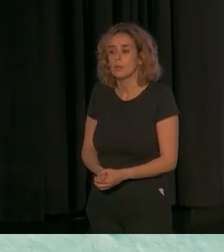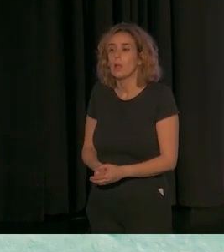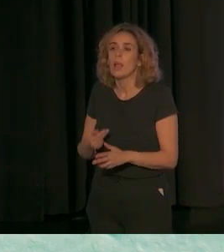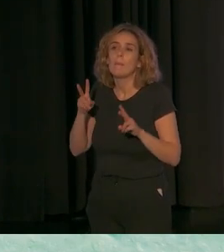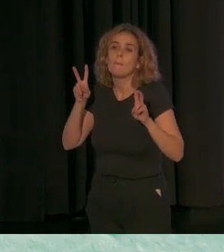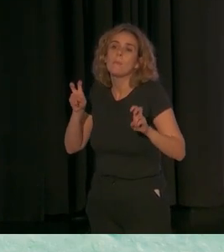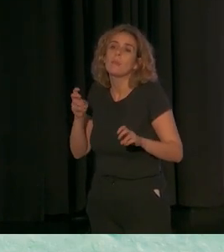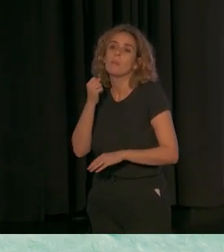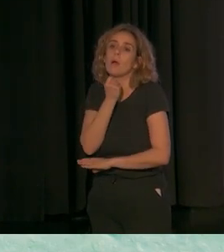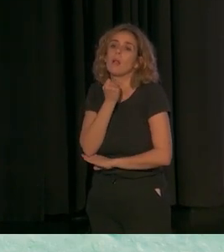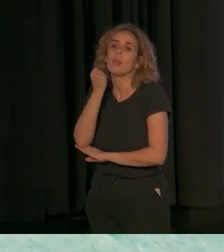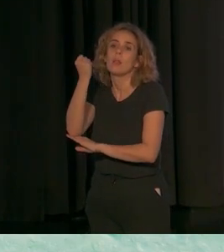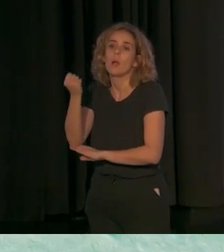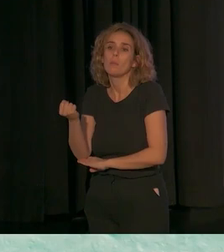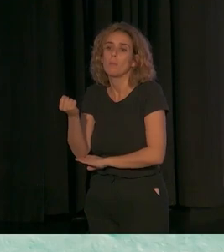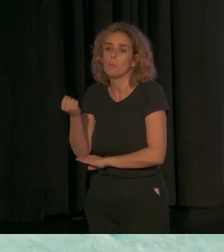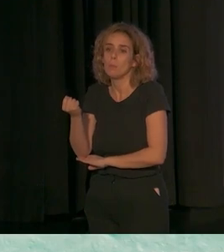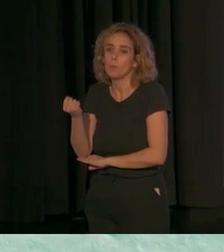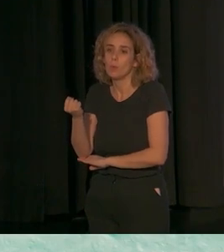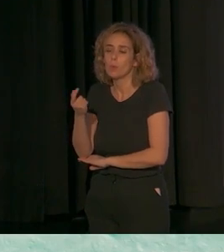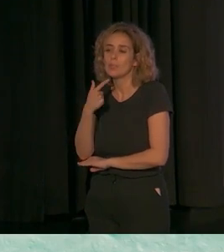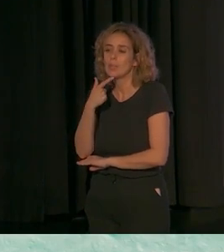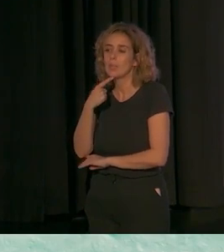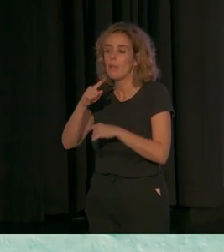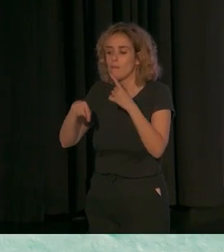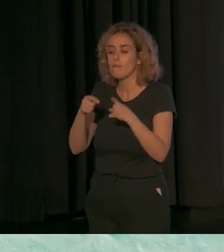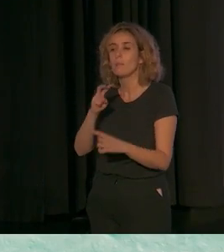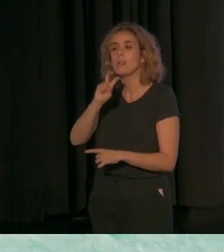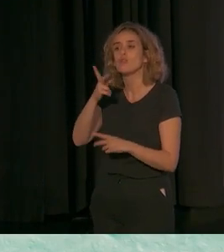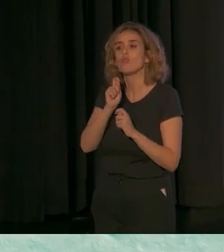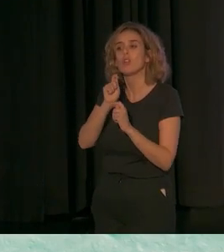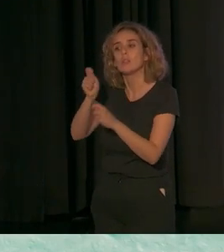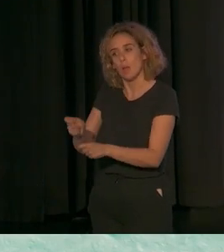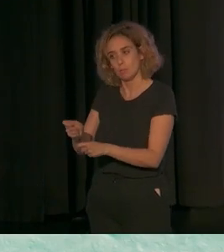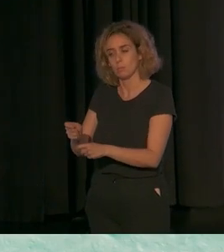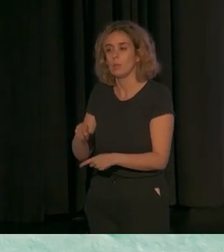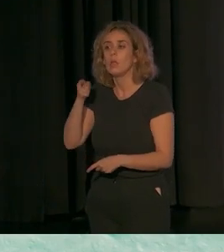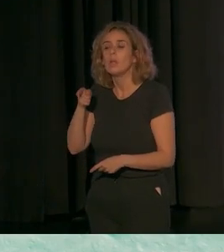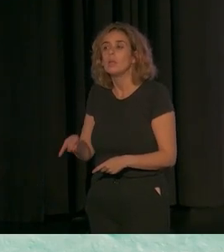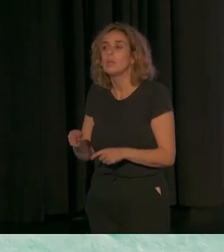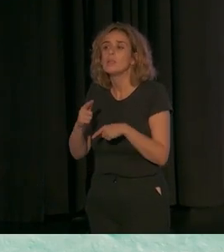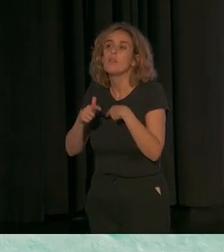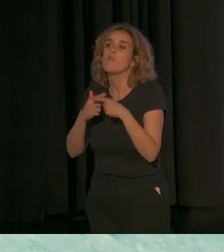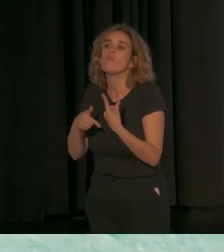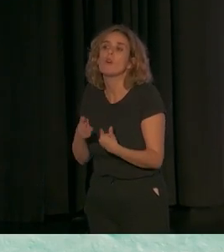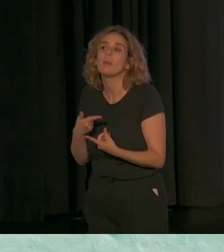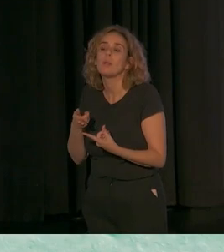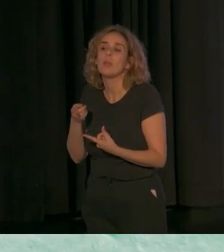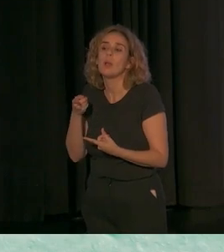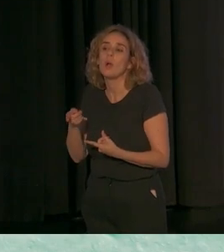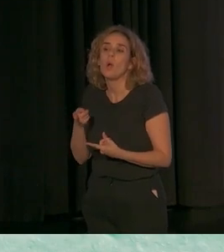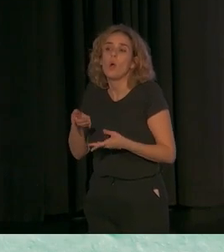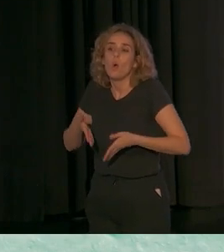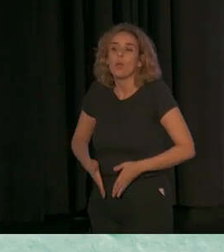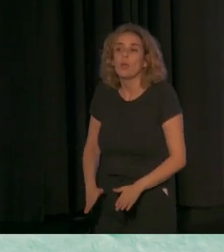principal apoyo es el que reciben de otras familias y así lo manifiestan y en especial de familiares que tienen con un